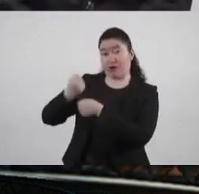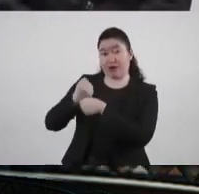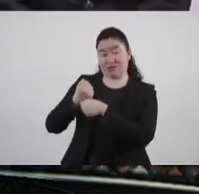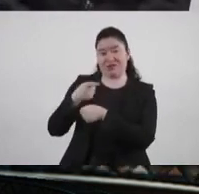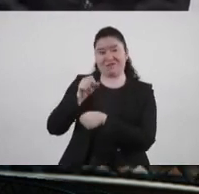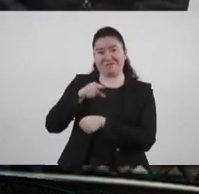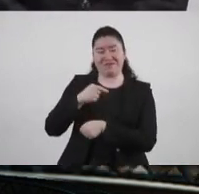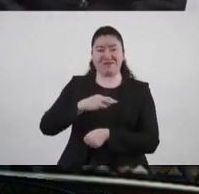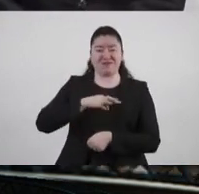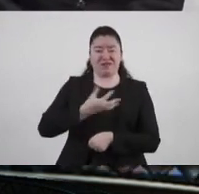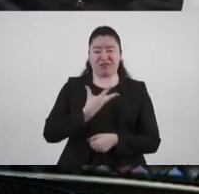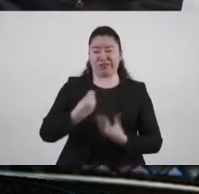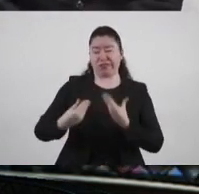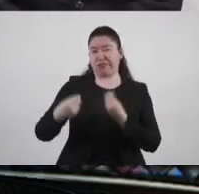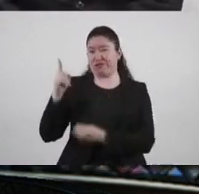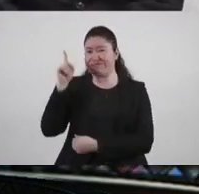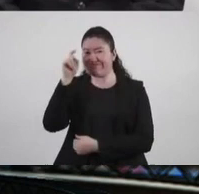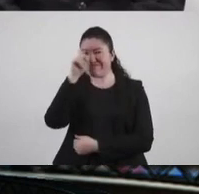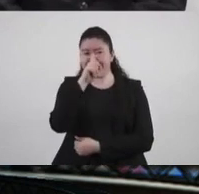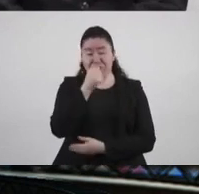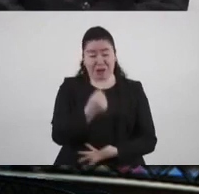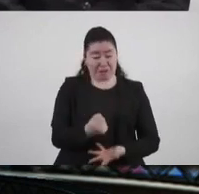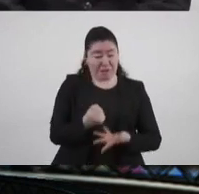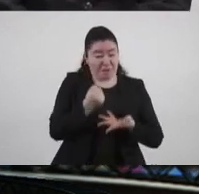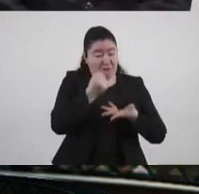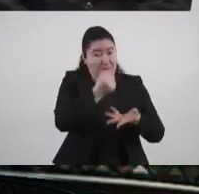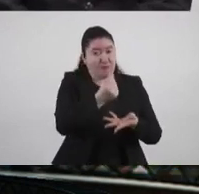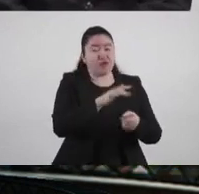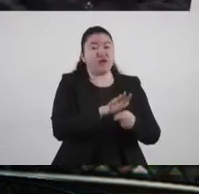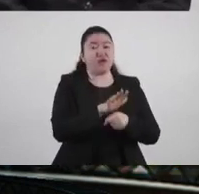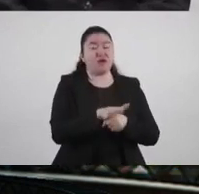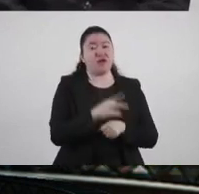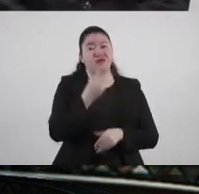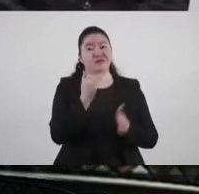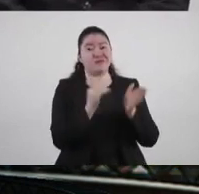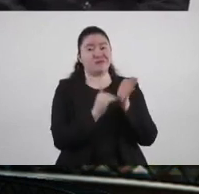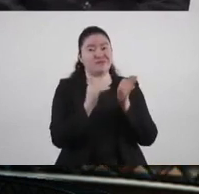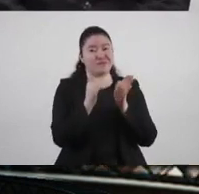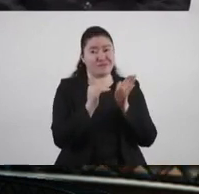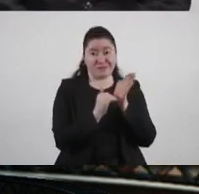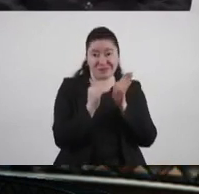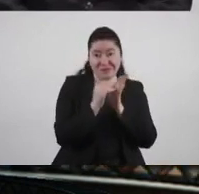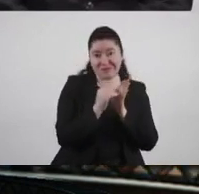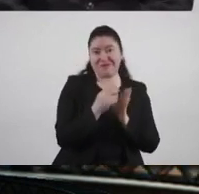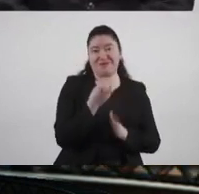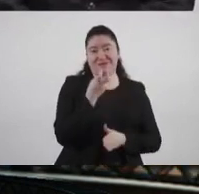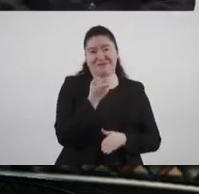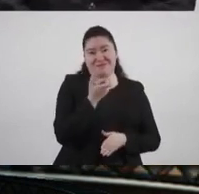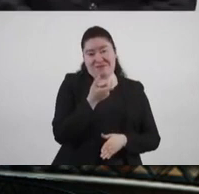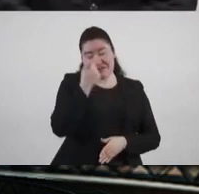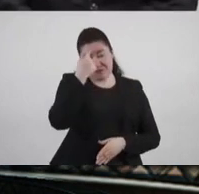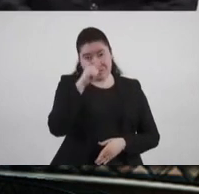difícil de la pandemia, el metro recibió un subsidio adicional de cerca de 2 mil millones de pesos por parte del gobierno de la ciudad,